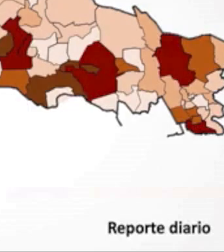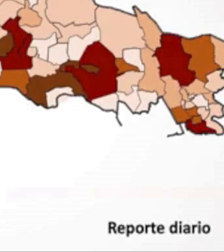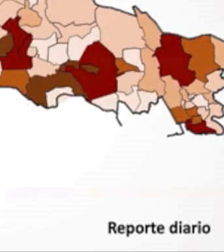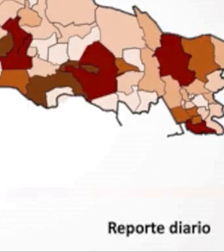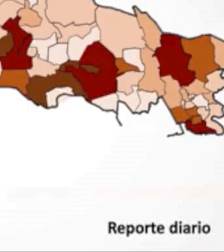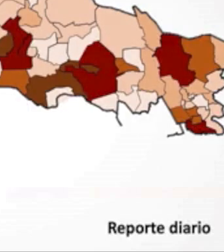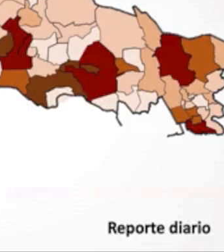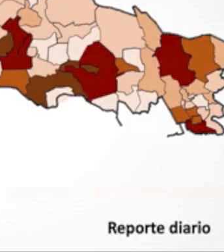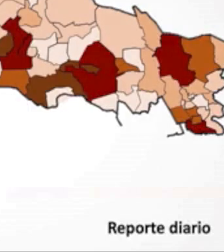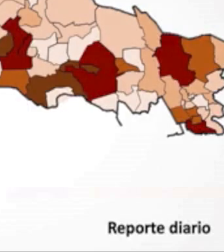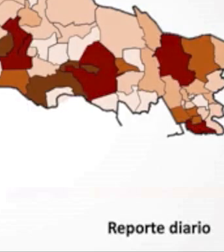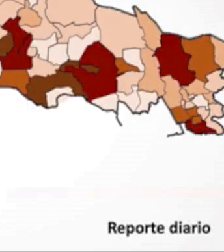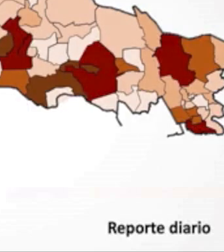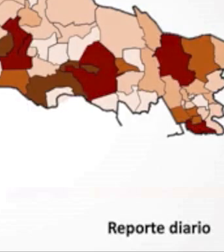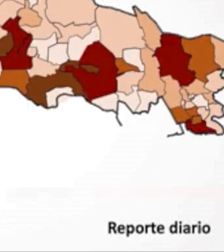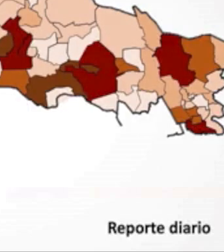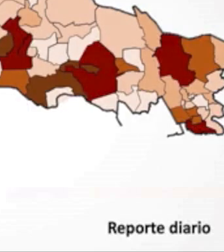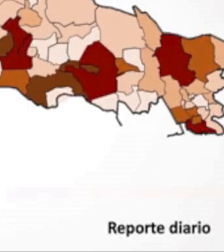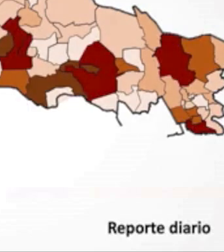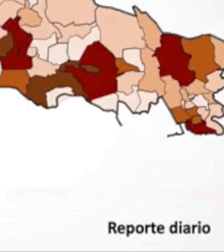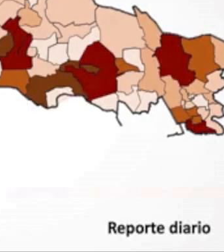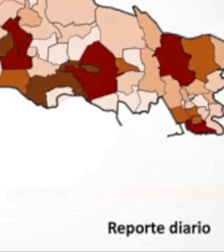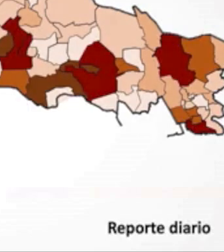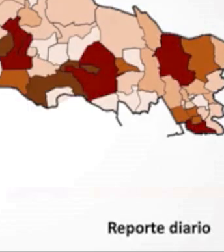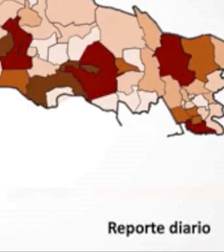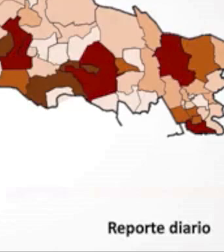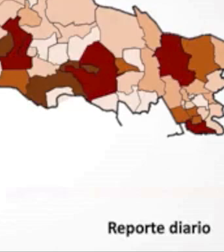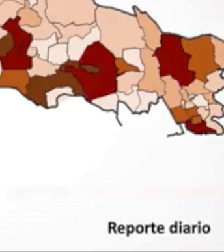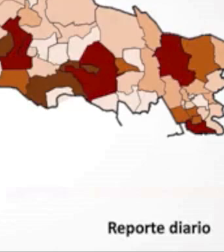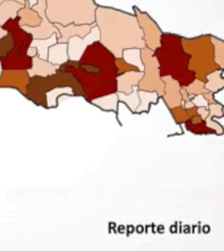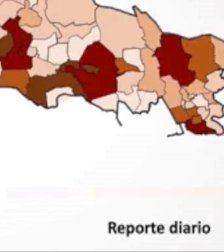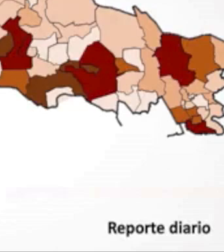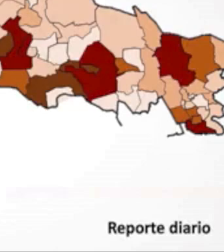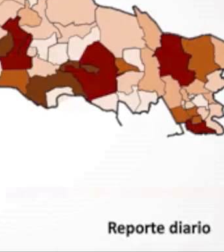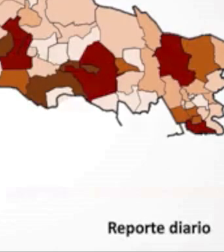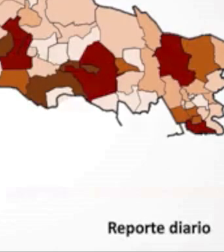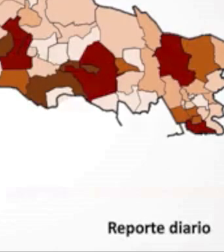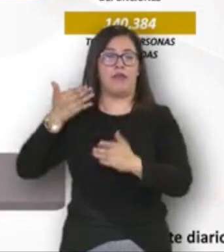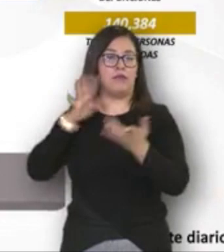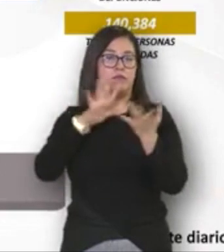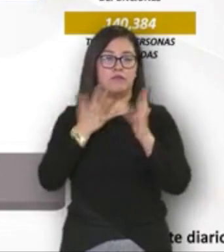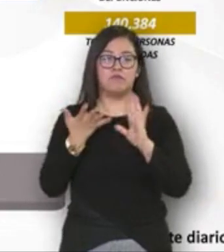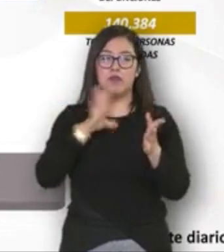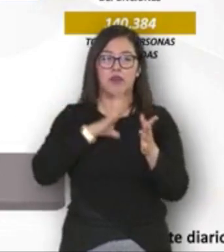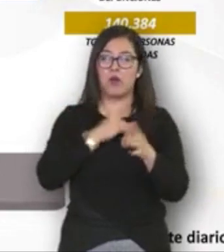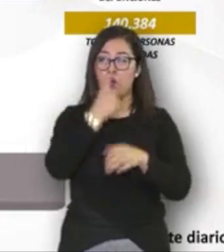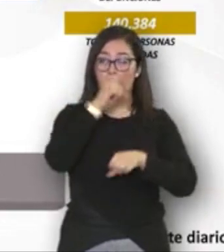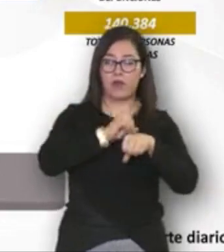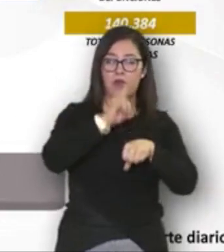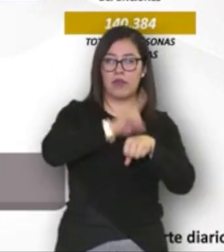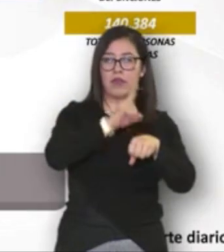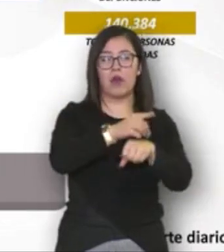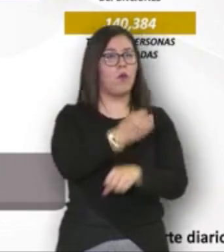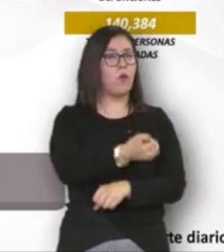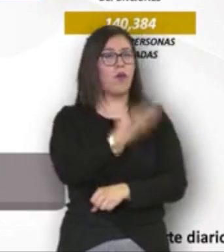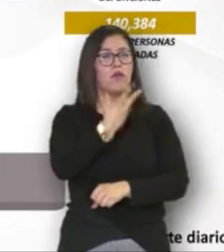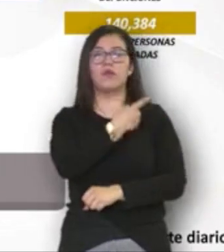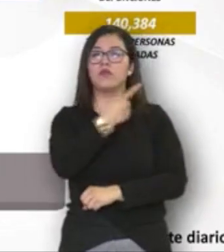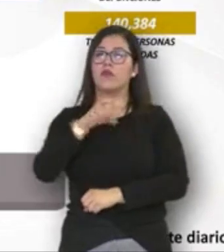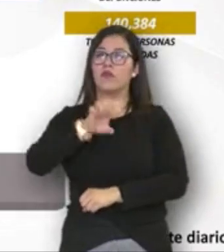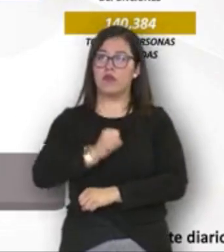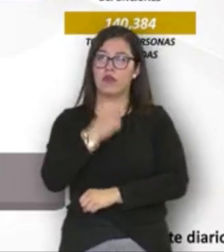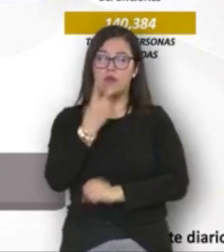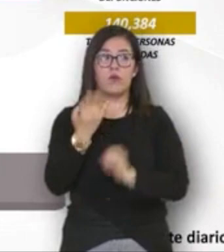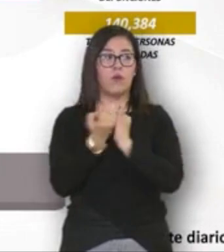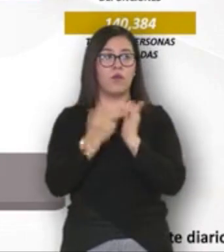han sido identificados como posibles casos de COVID-19, de los cuales se han descartado 78,969 personas, mientras